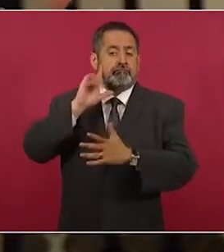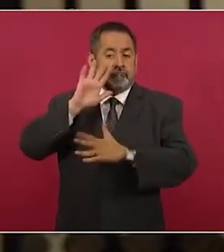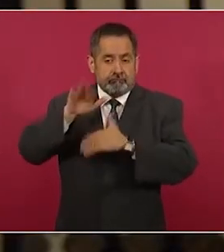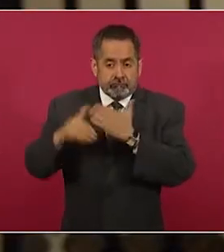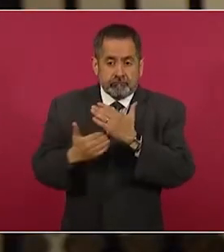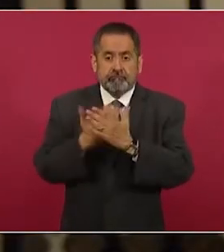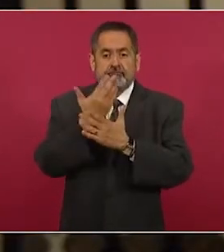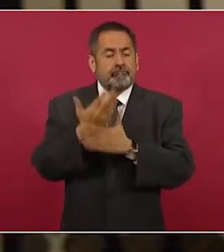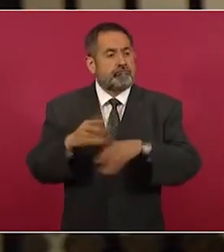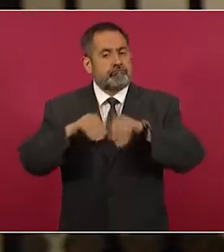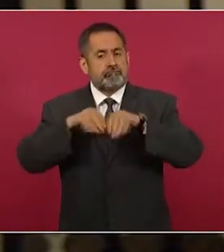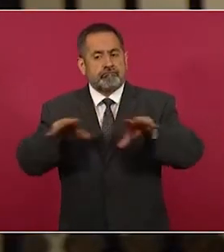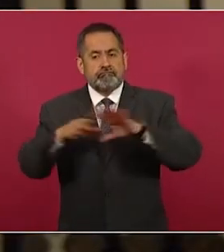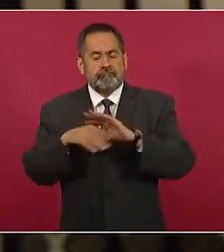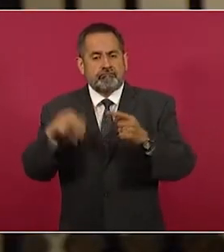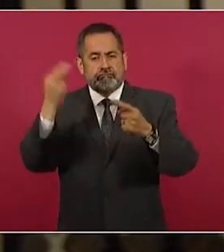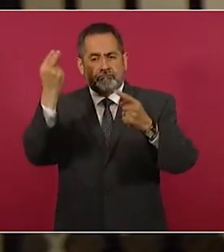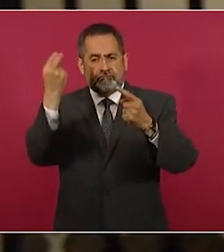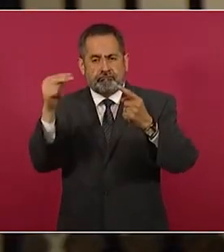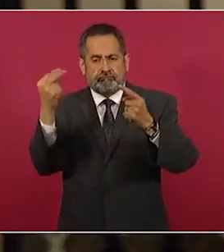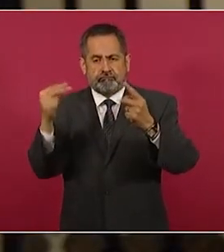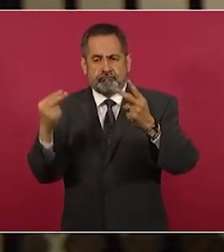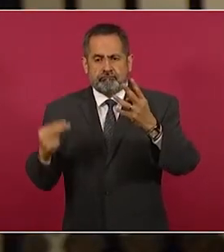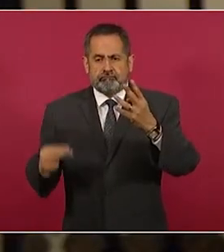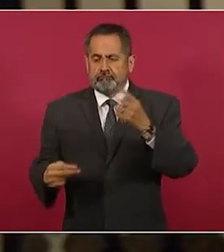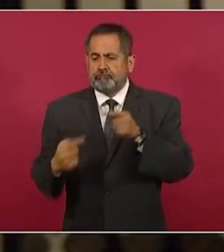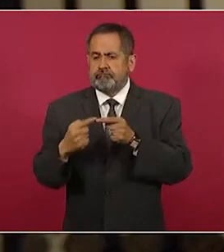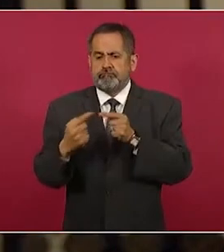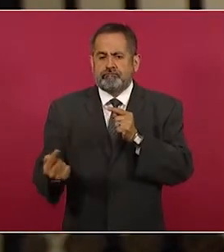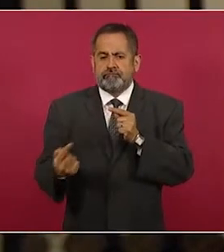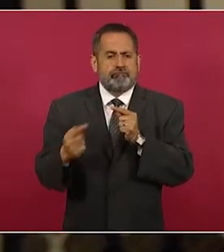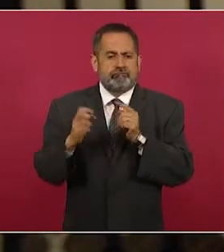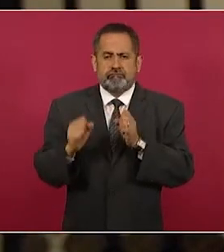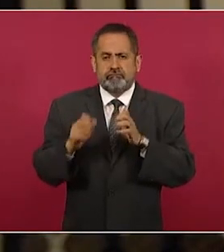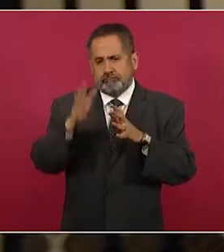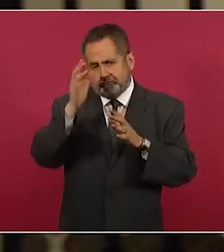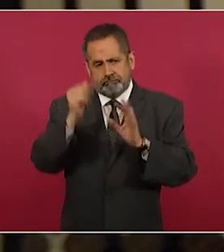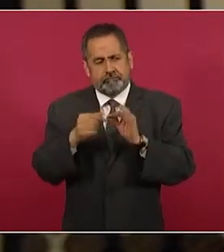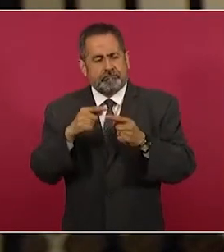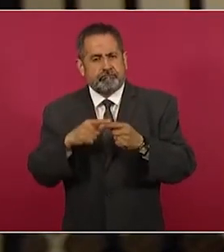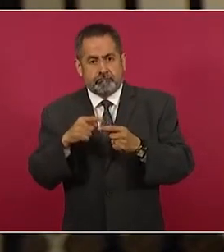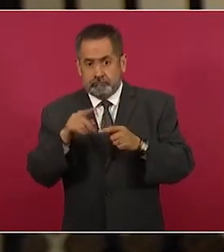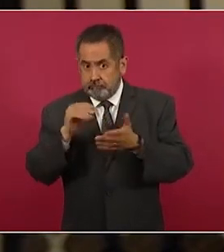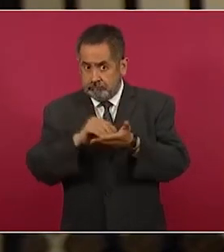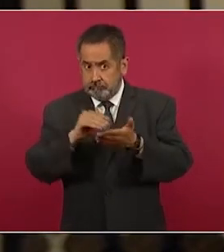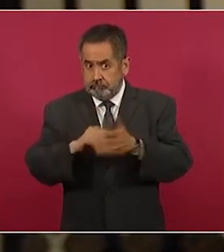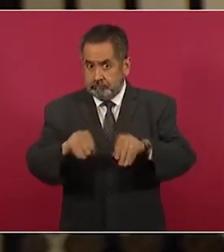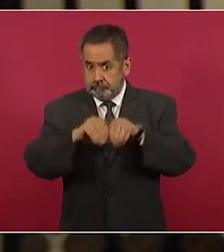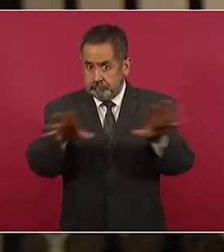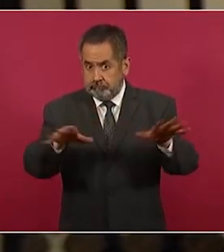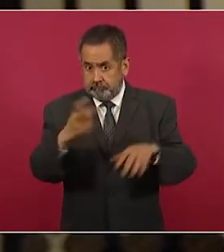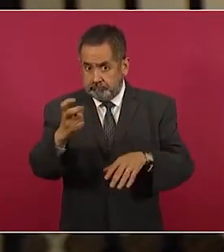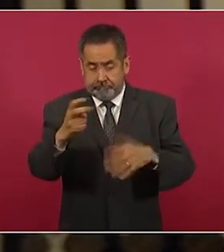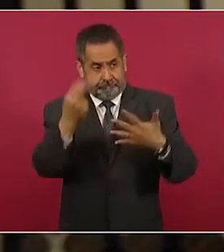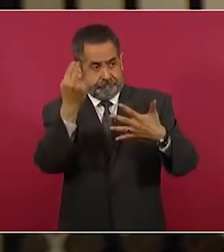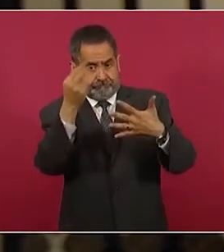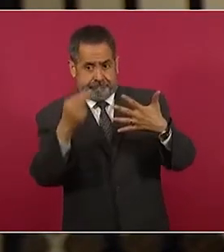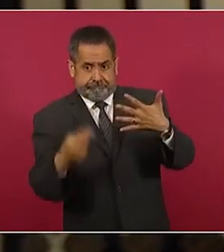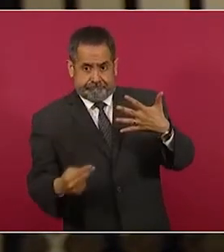a transmitir los nombres de los diputados de oposición que iban a votar en contra. Preguntarle si todavía está en pie este